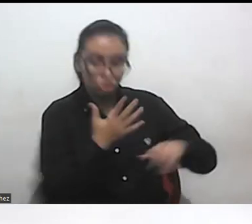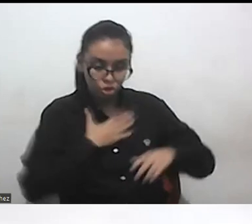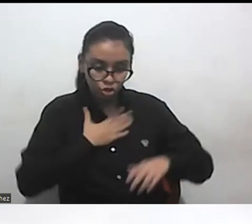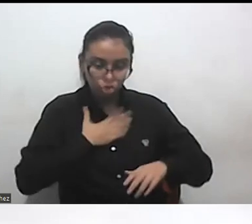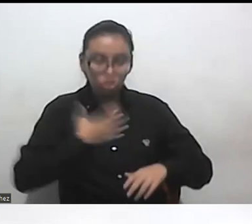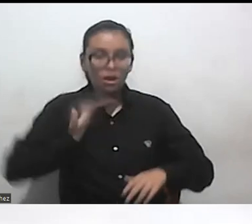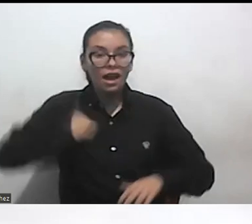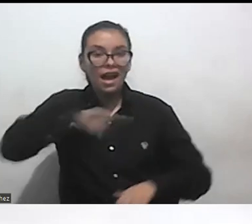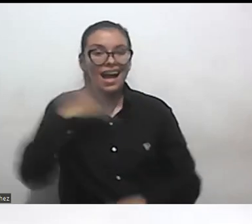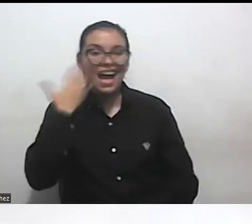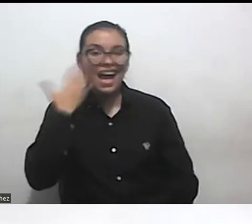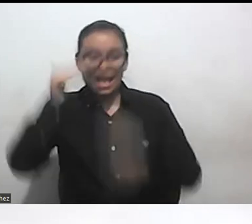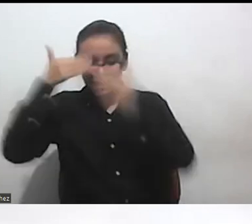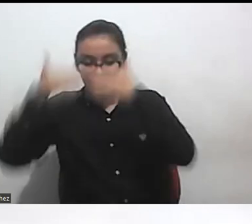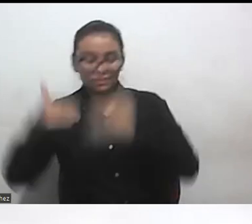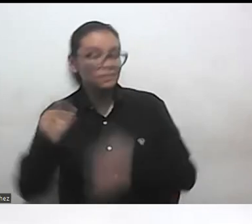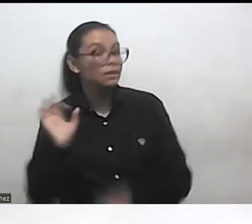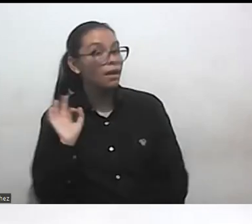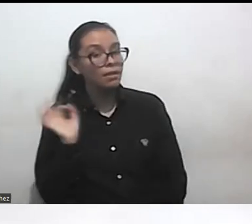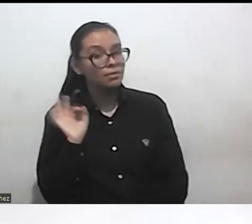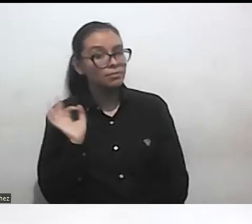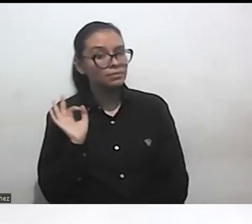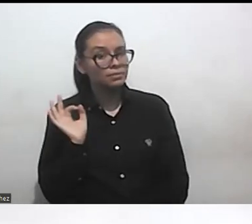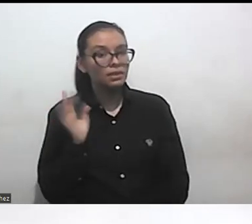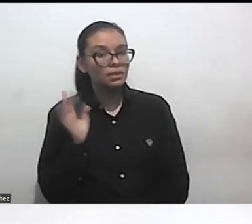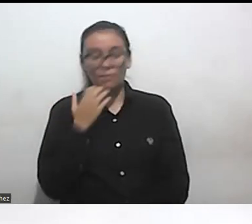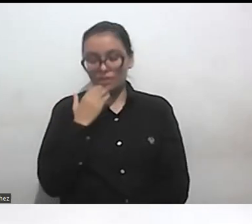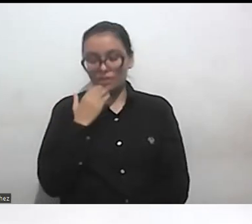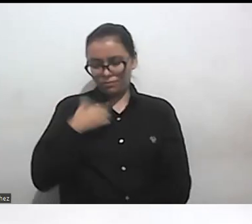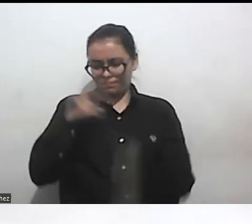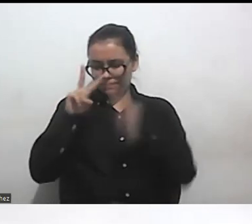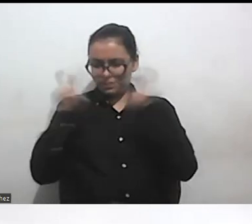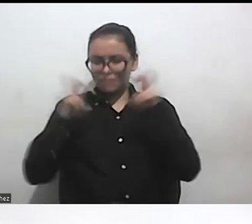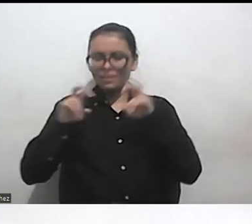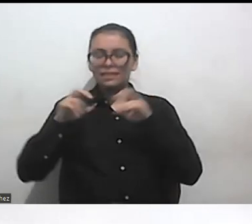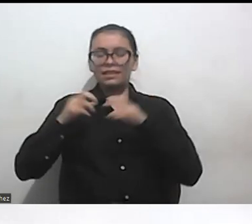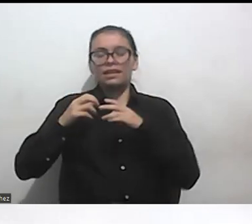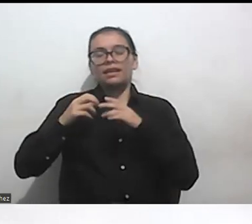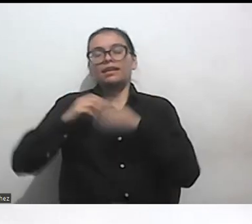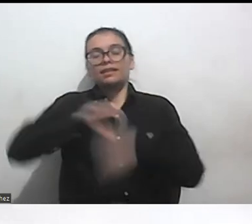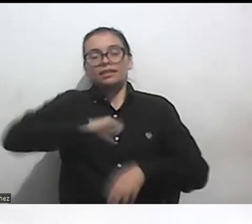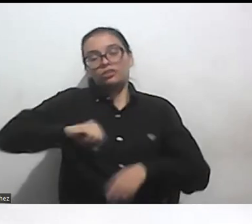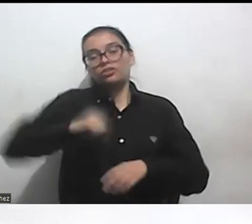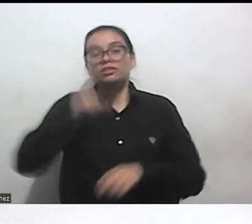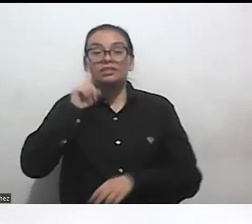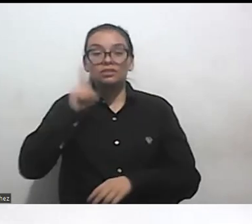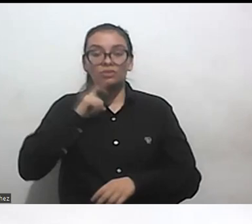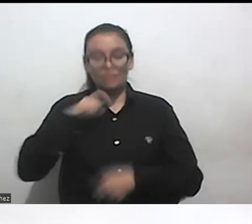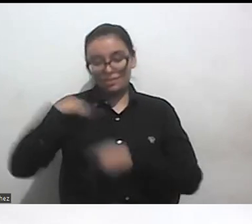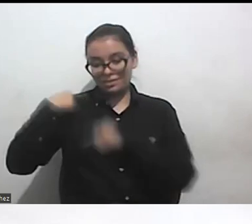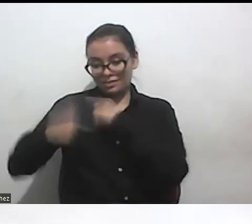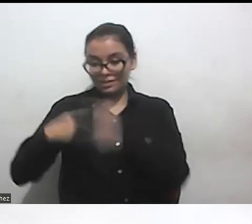por ejemplo mi tema que es los derechos sexuales y reproductivos es como el boom ¿no? entonces hay una campaña y